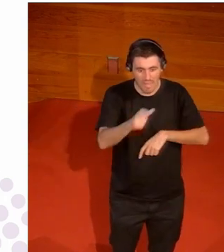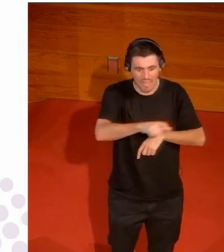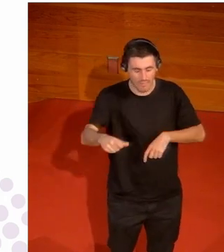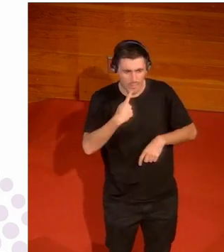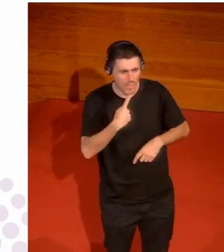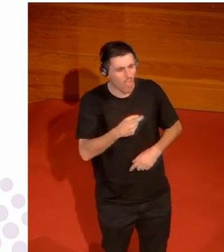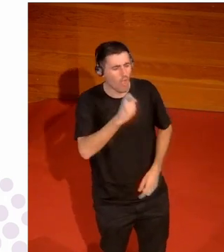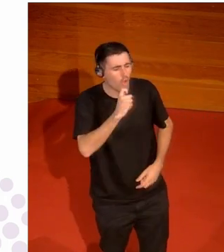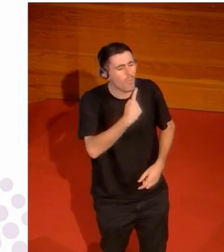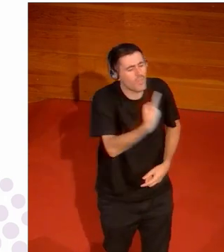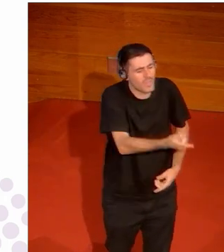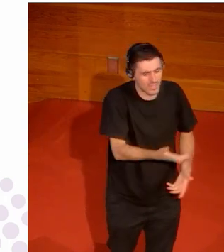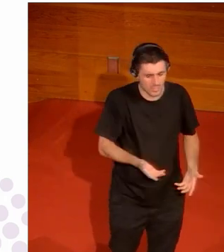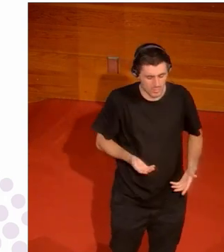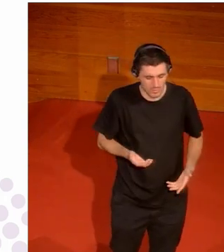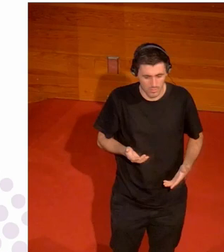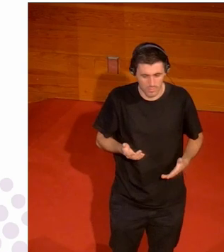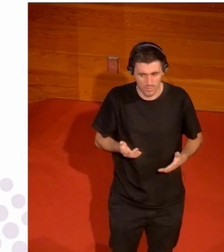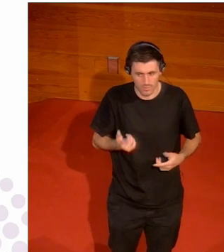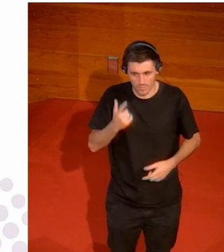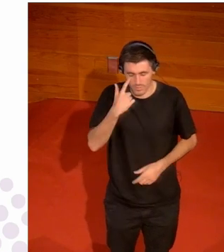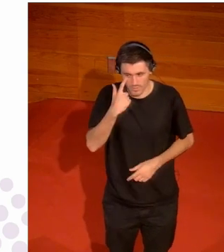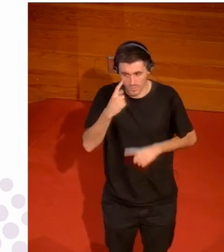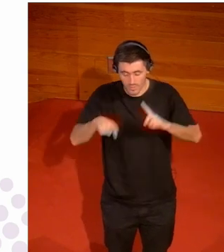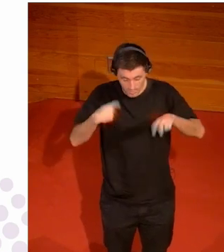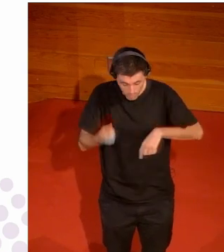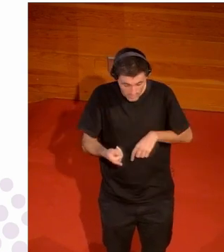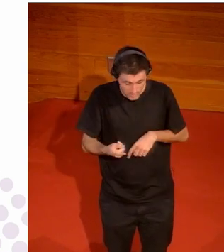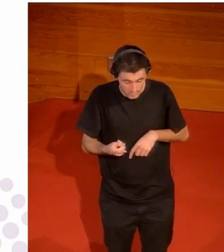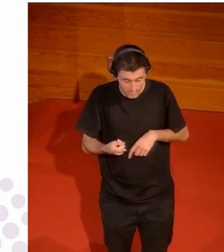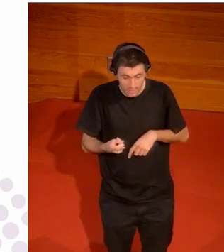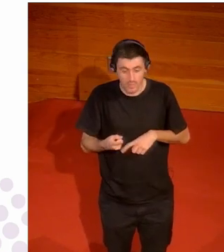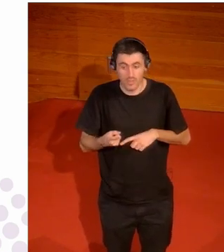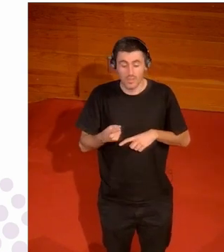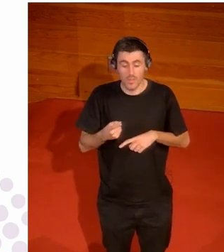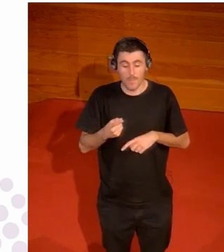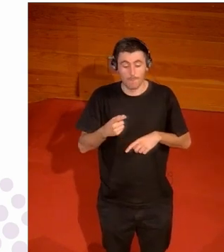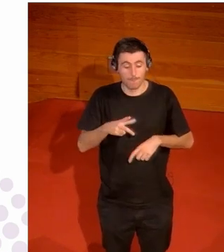y el otro día cuando han vuelto del campeonato 3x3 con la medalla de oro